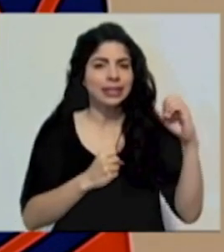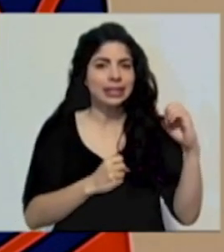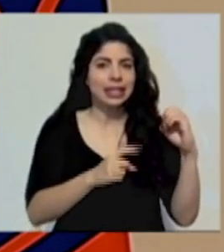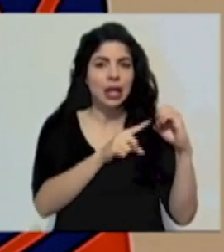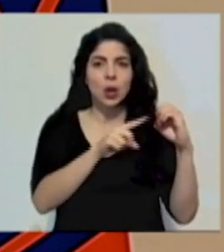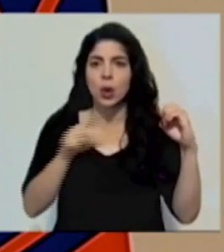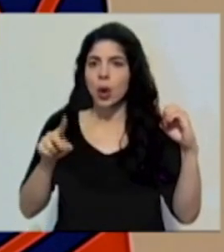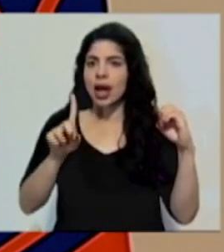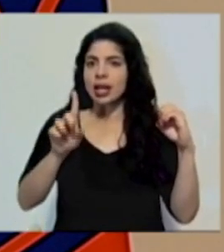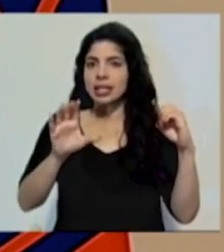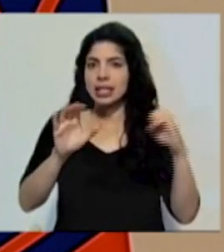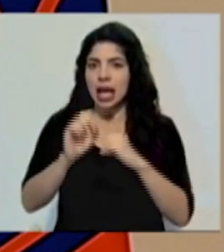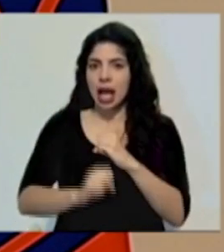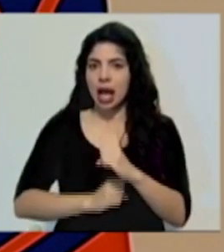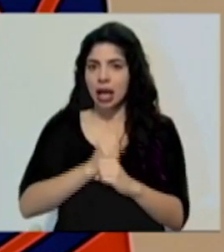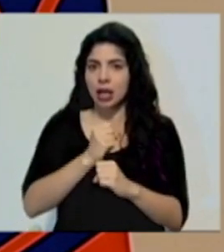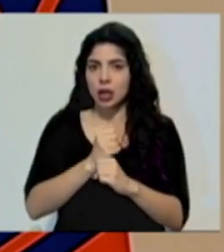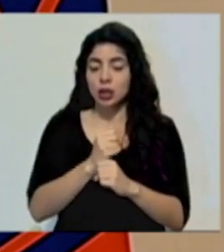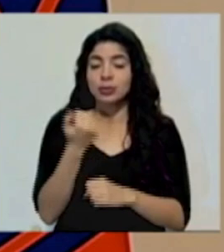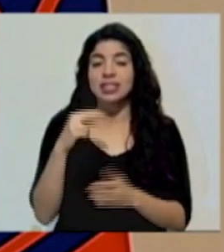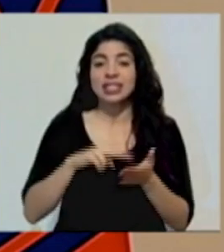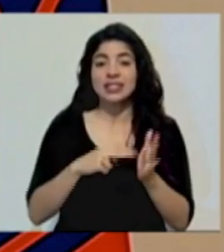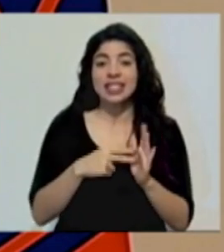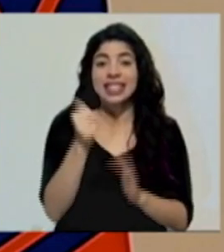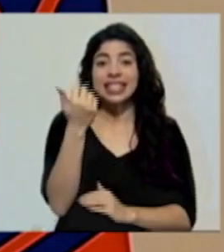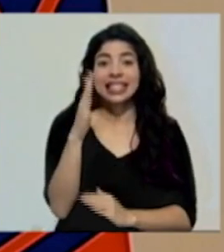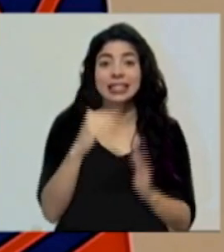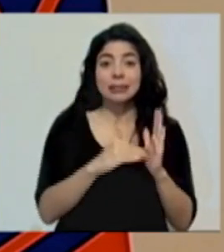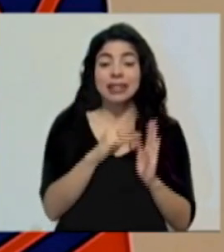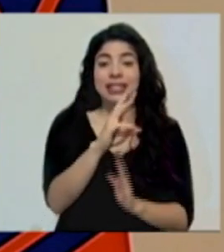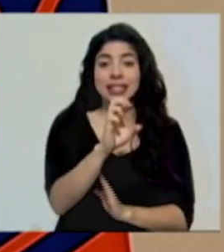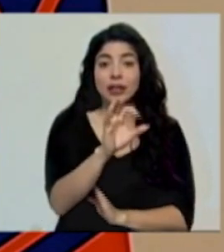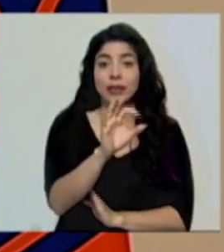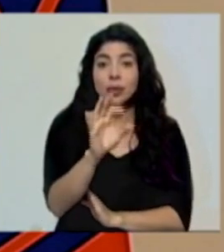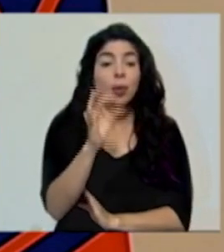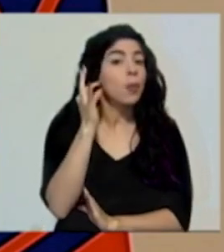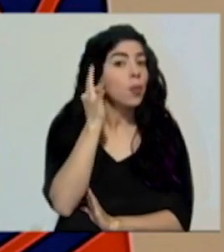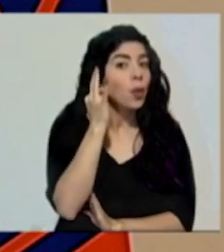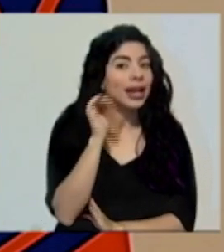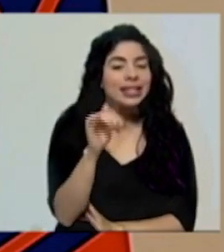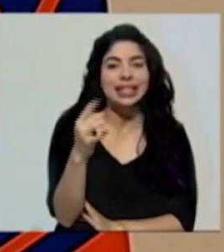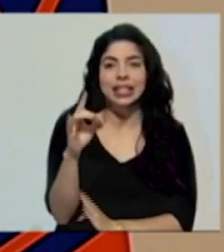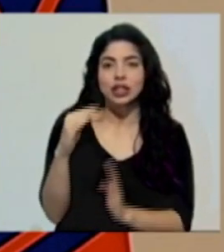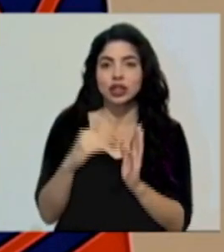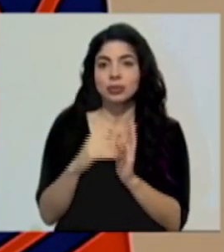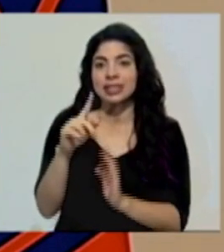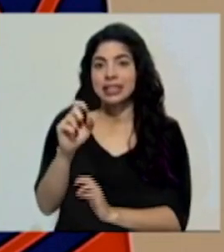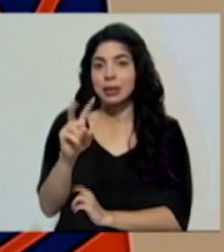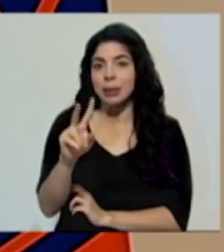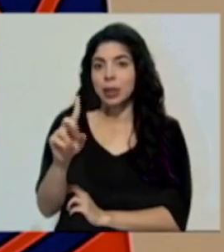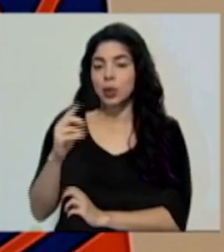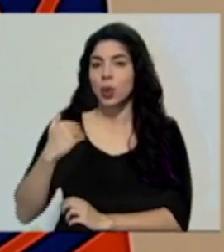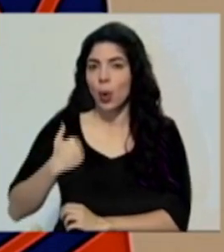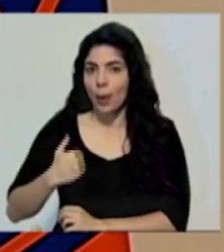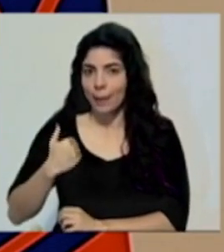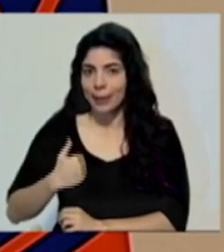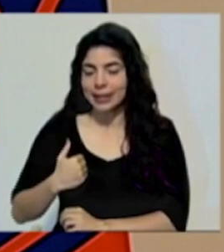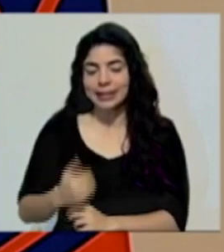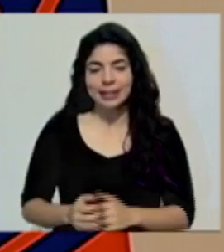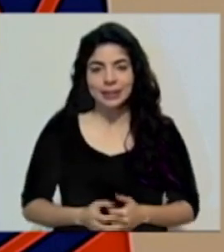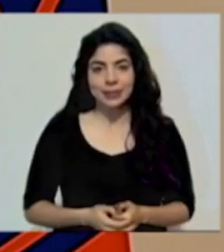a 100 años. Se trata de 15.699 mujeres y 18.121 hombres,